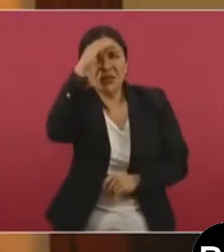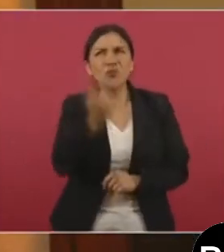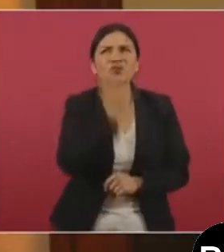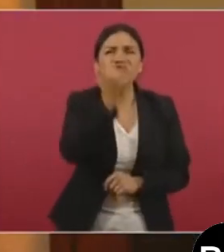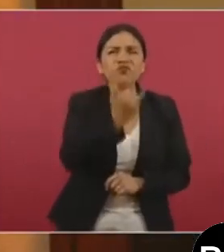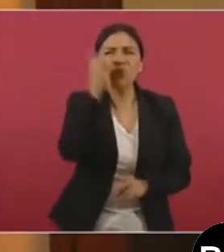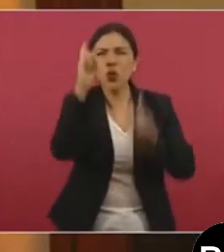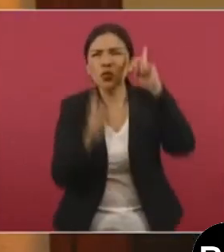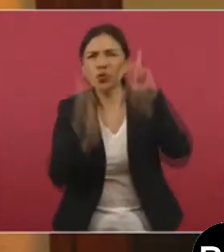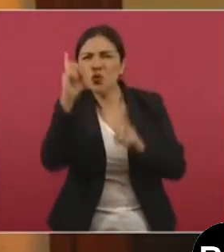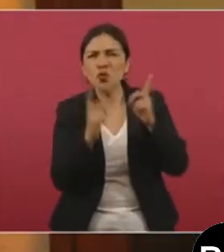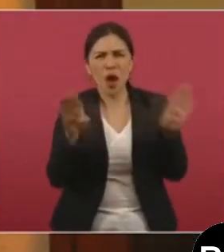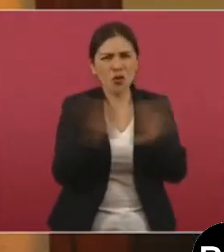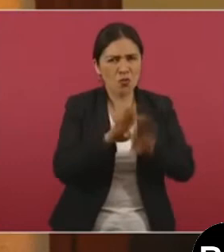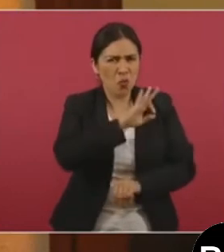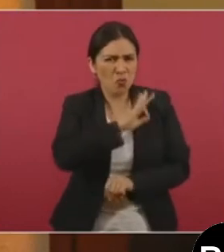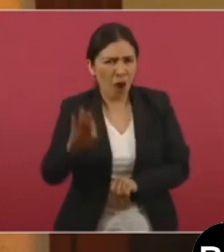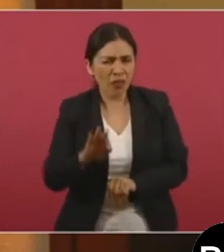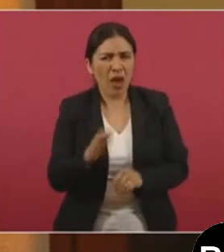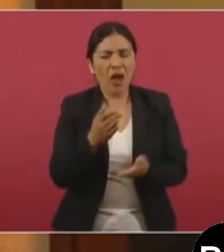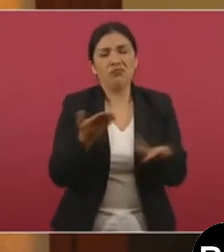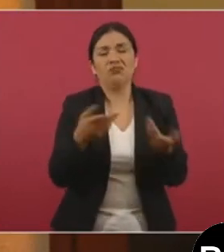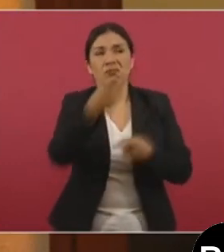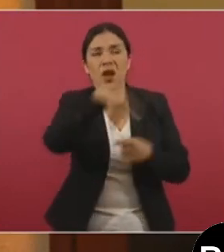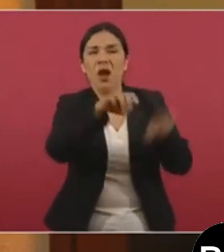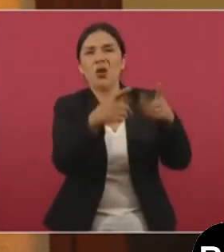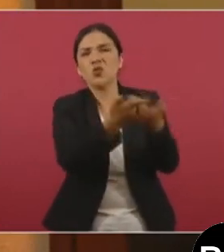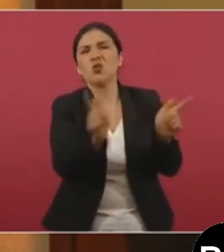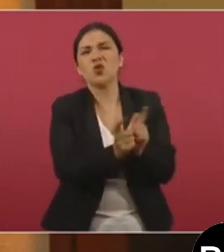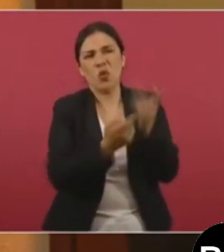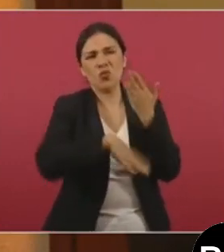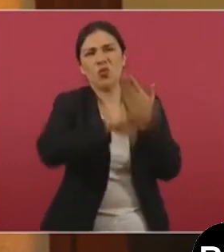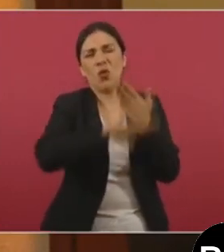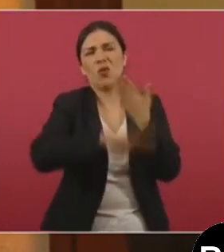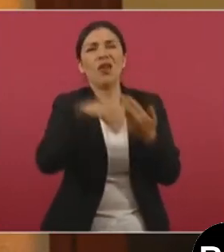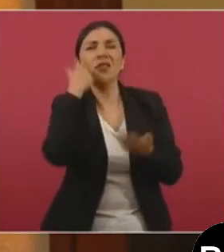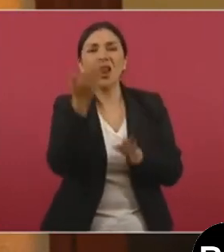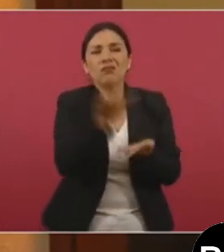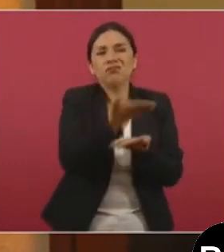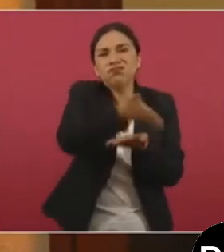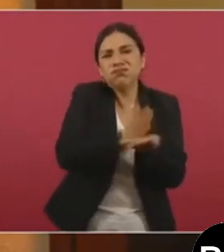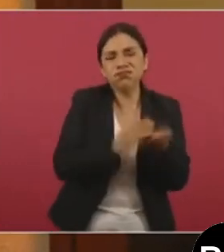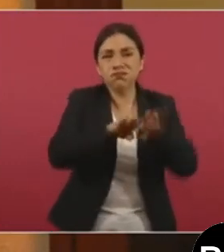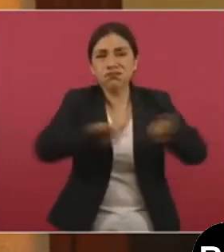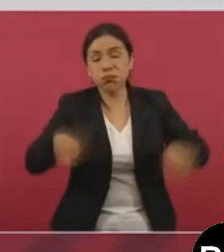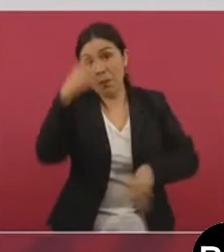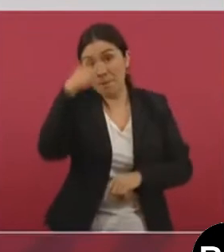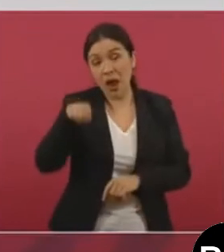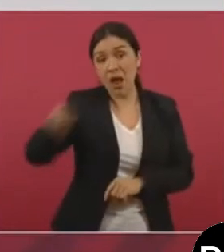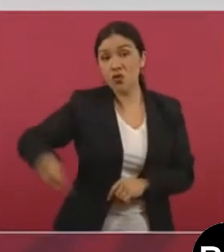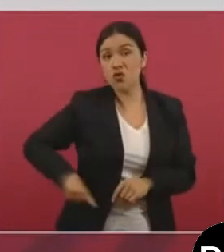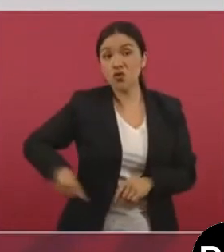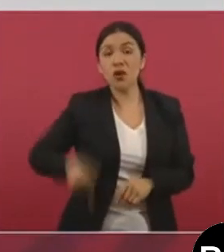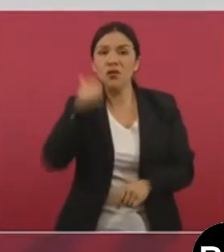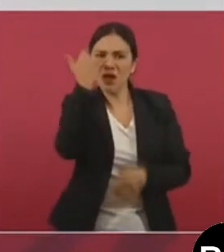sobre posibles divisiones políticas de la oposición ante las propuestas legislativas del